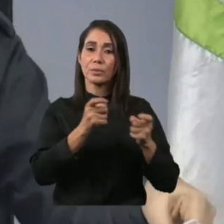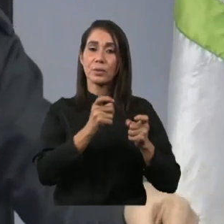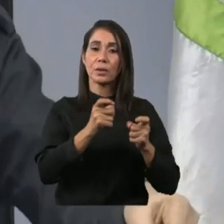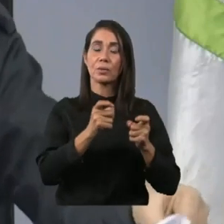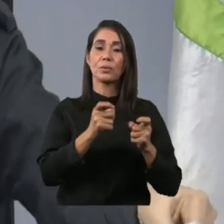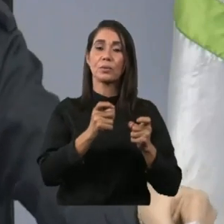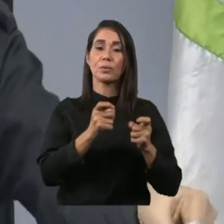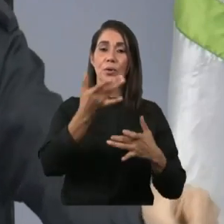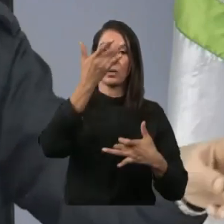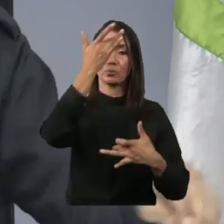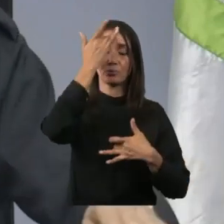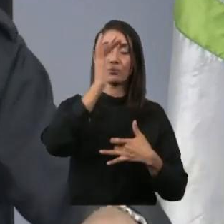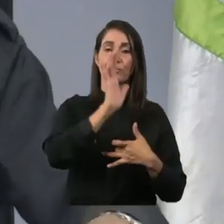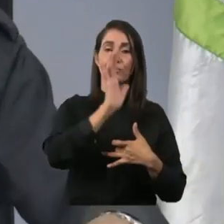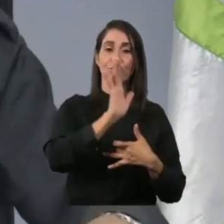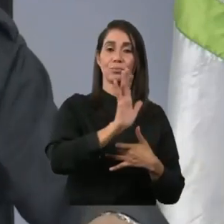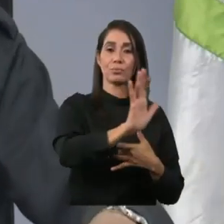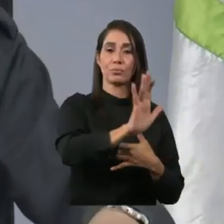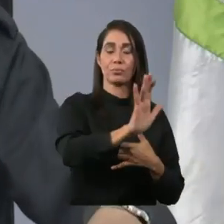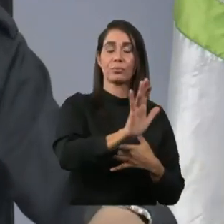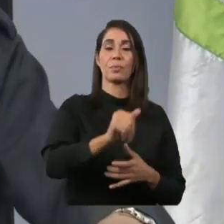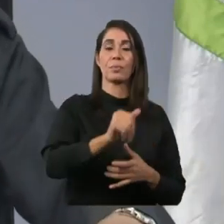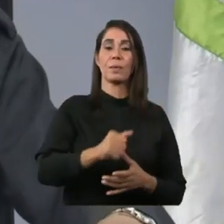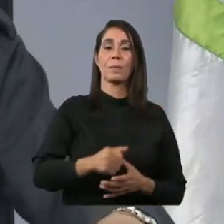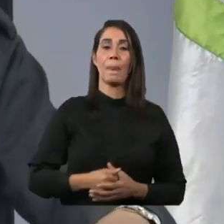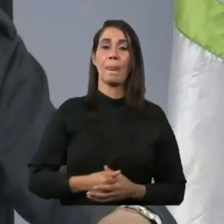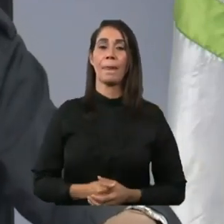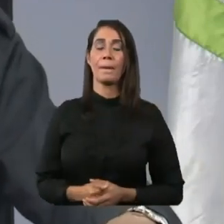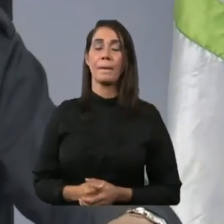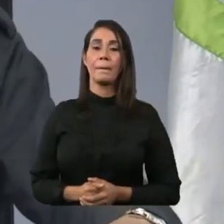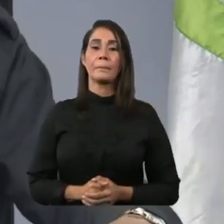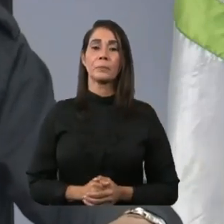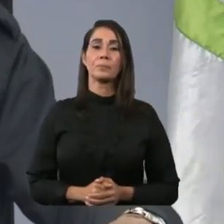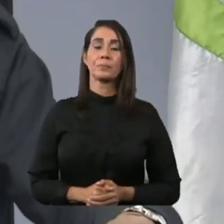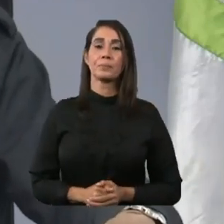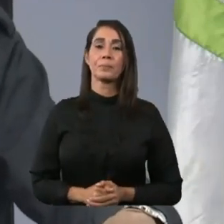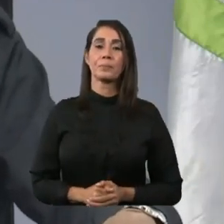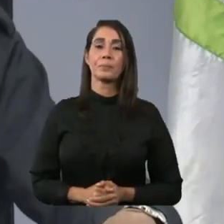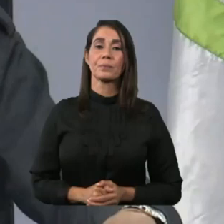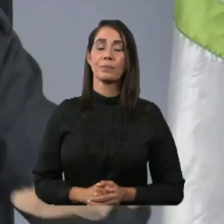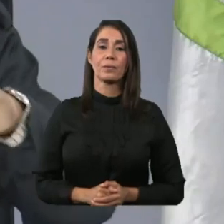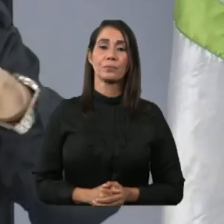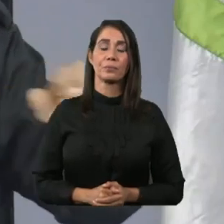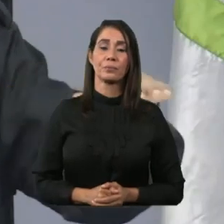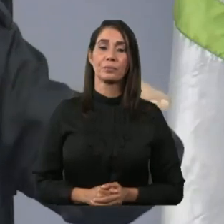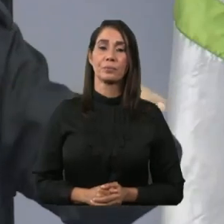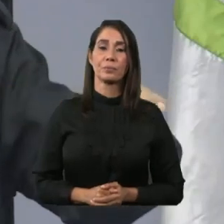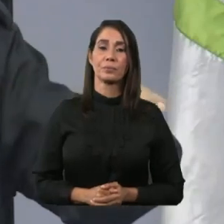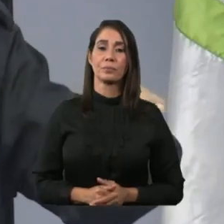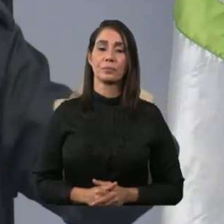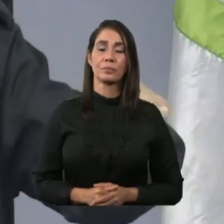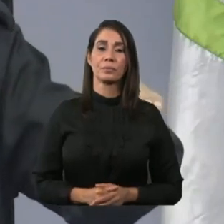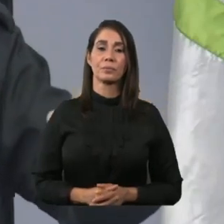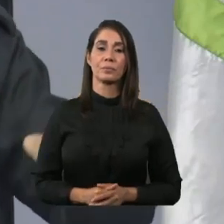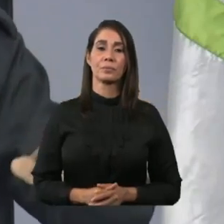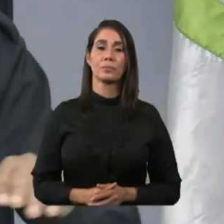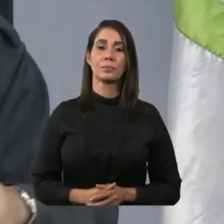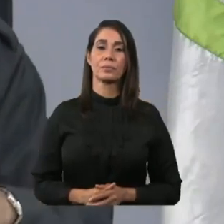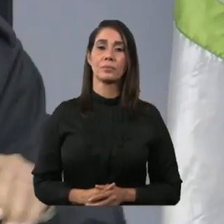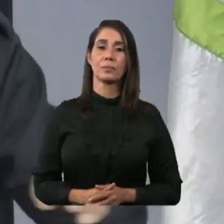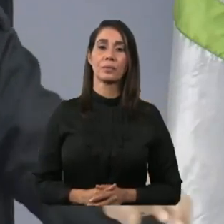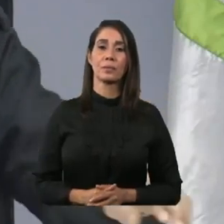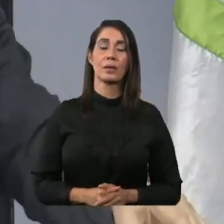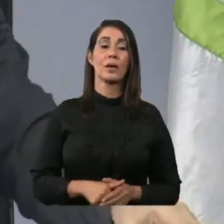pudiéramos dar garantía a la población de que podíamos